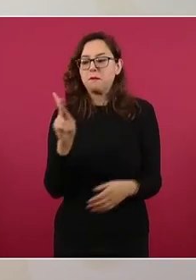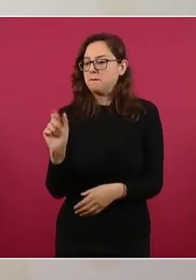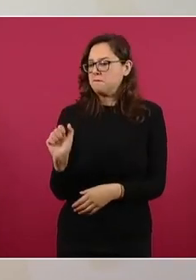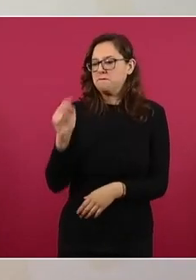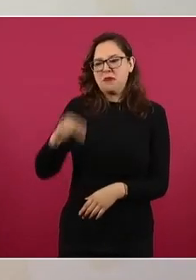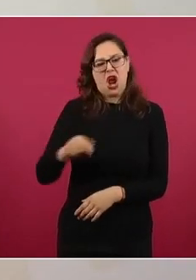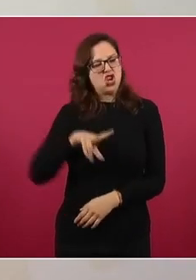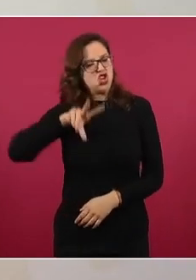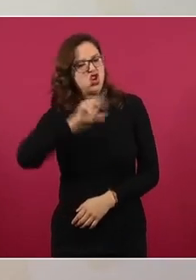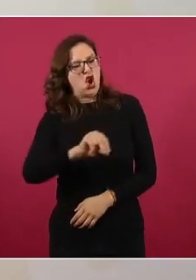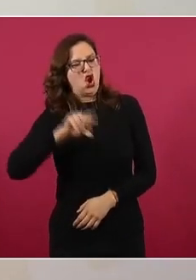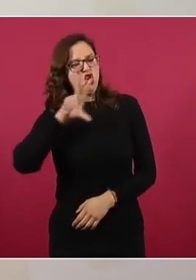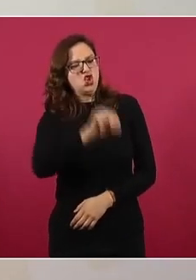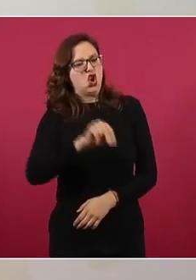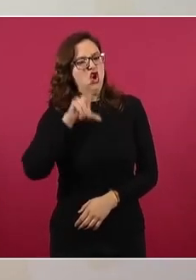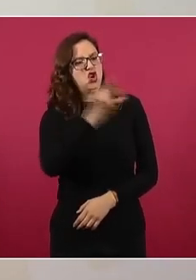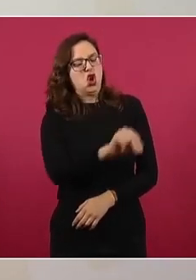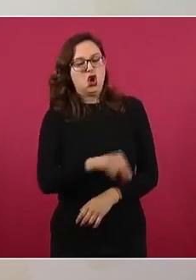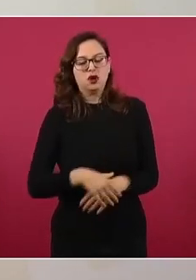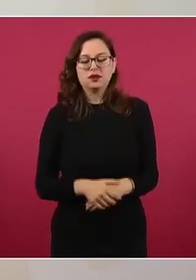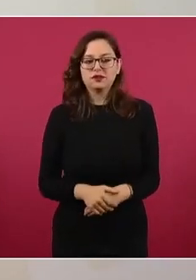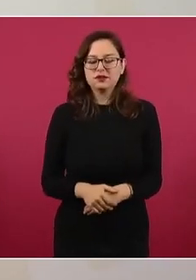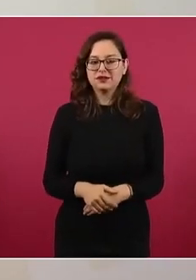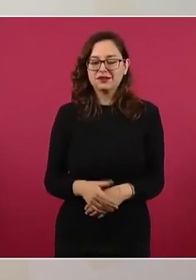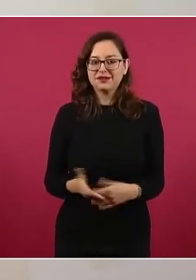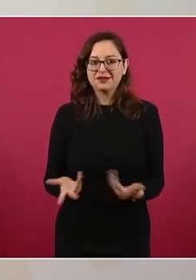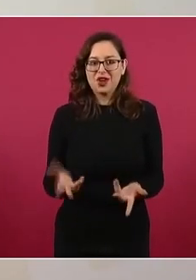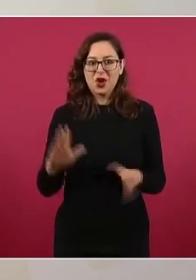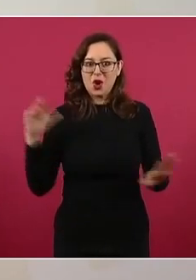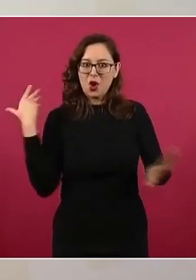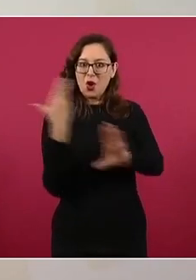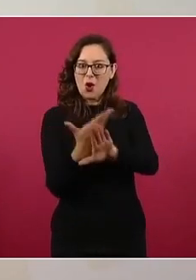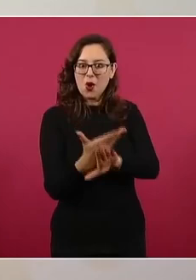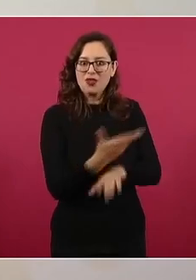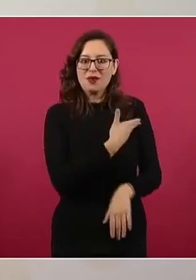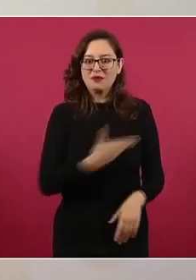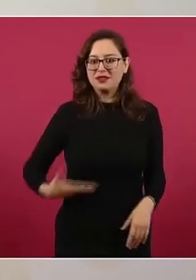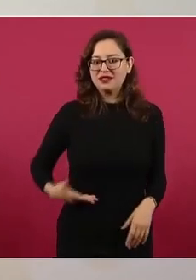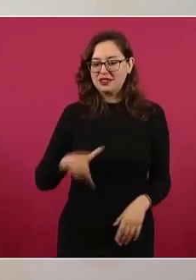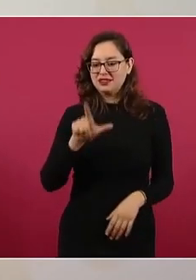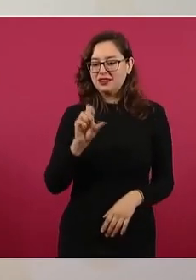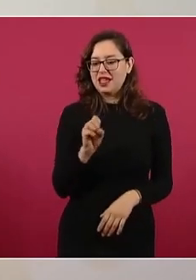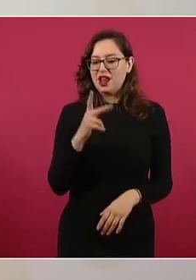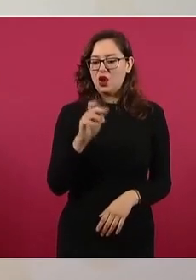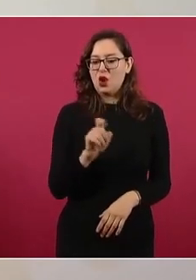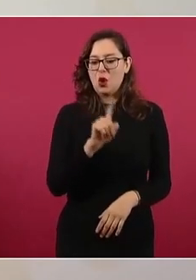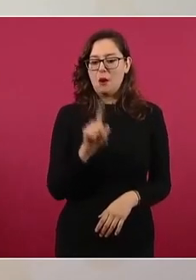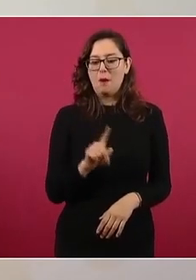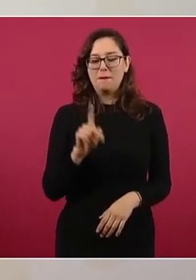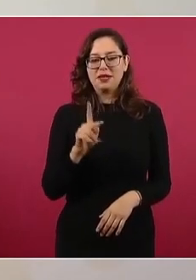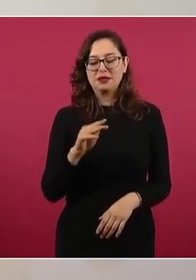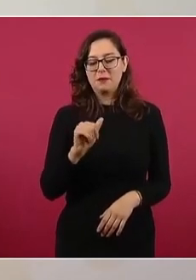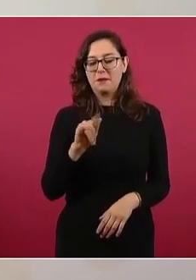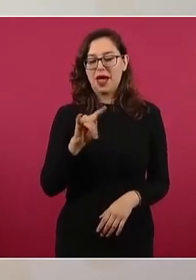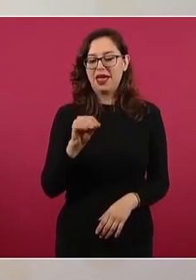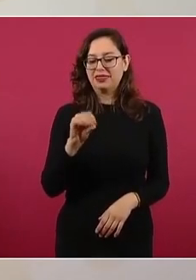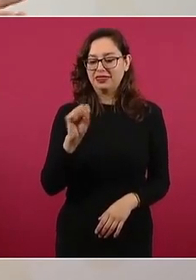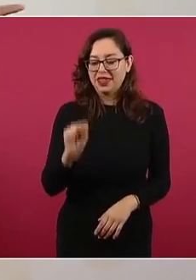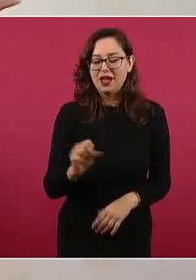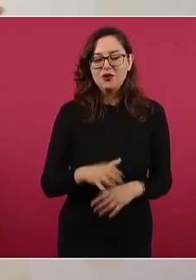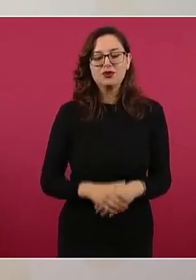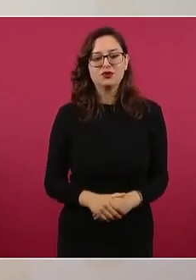y que hicieron manifestaciones en contra de López Mateos que fueron los libros donde nosotros